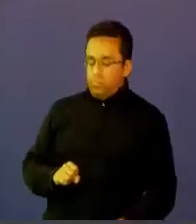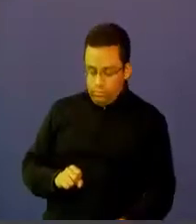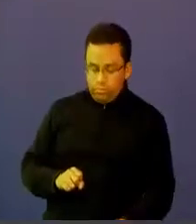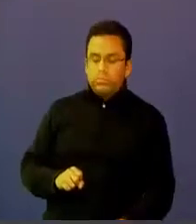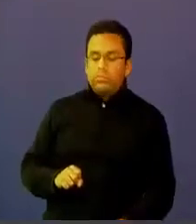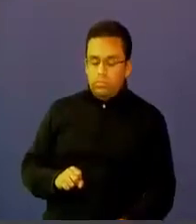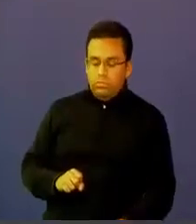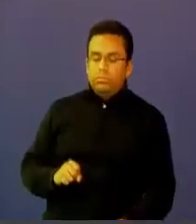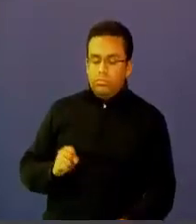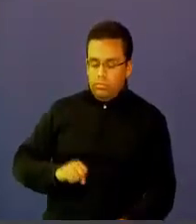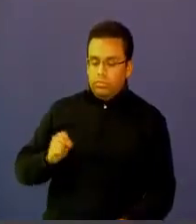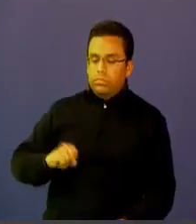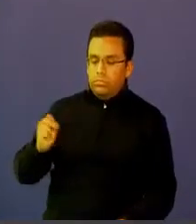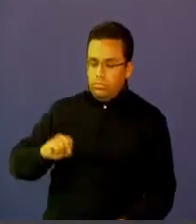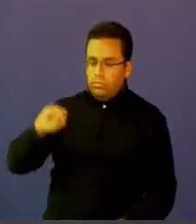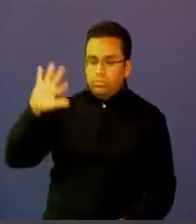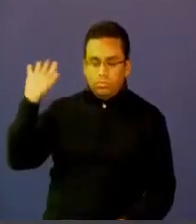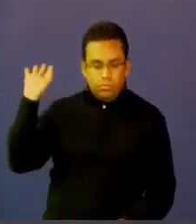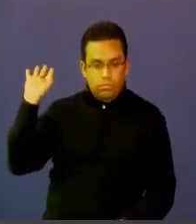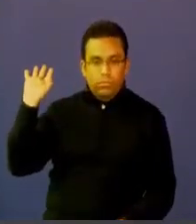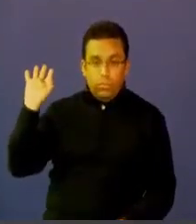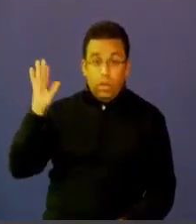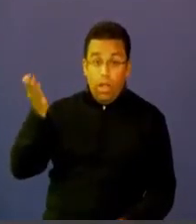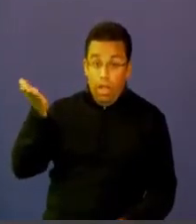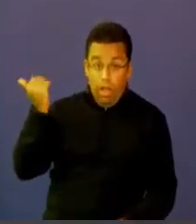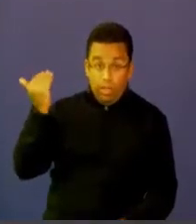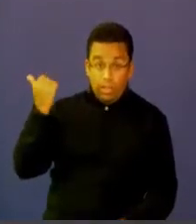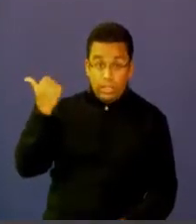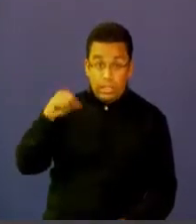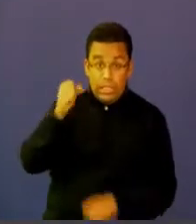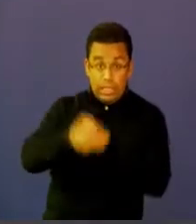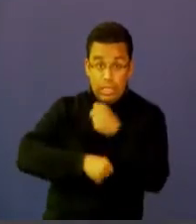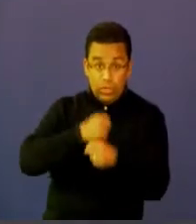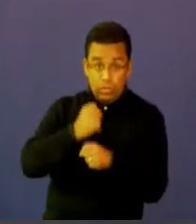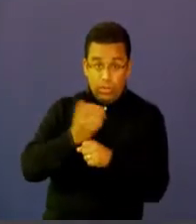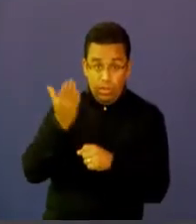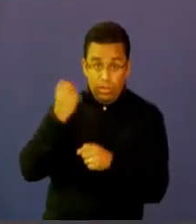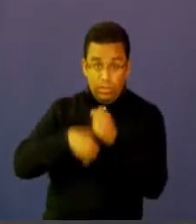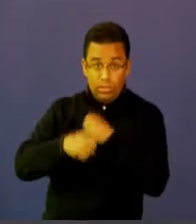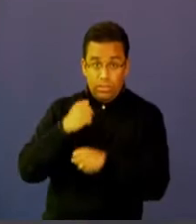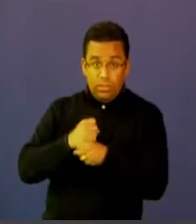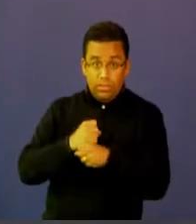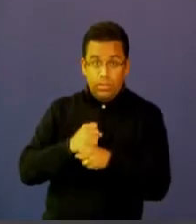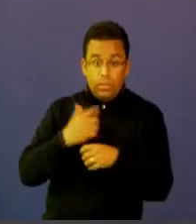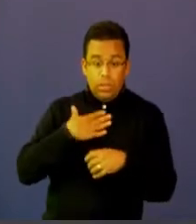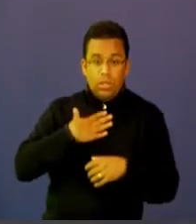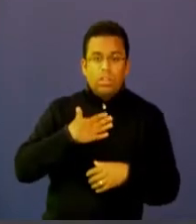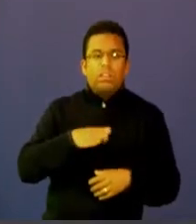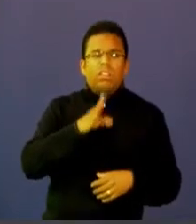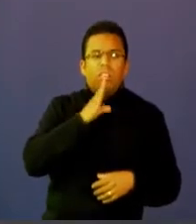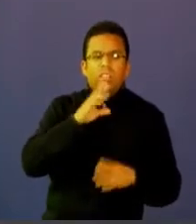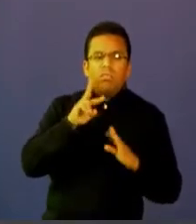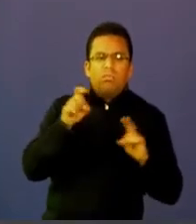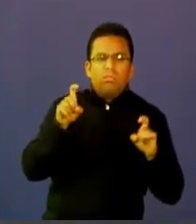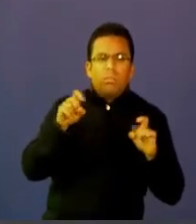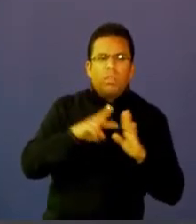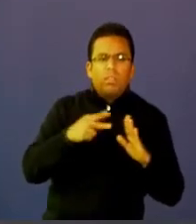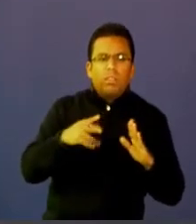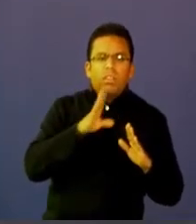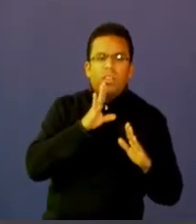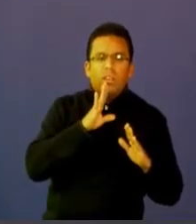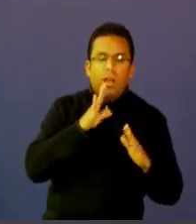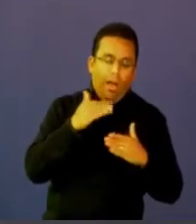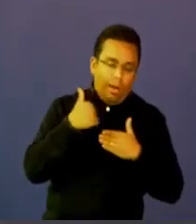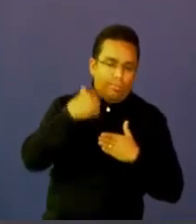efectivamente hace 10 años quienes sabían de tecnología en el aula de clase pues era el profe de tecnología era el profe de